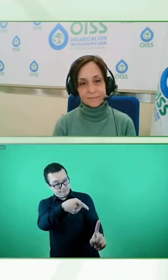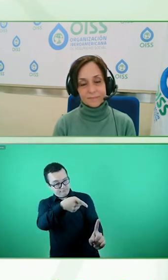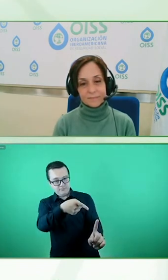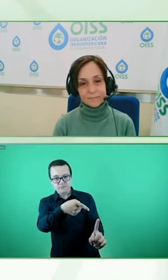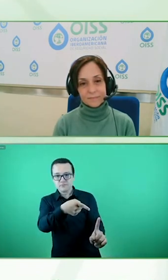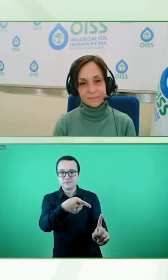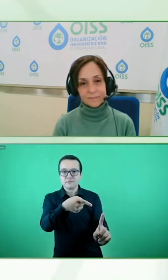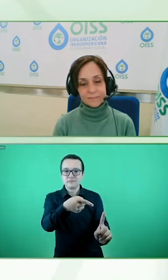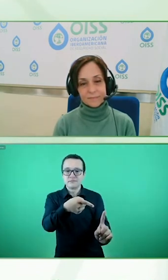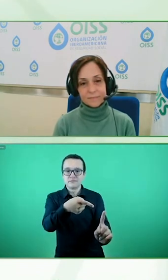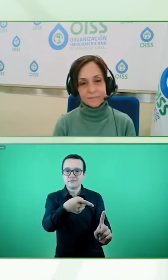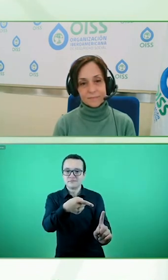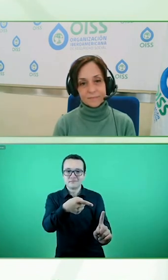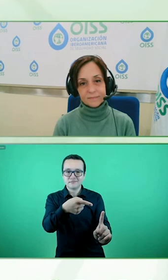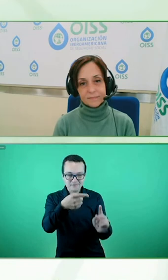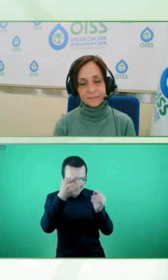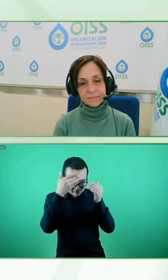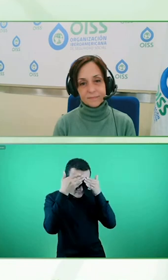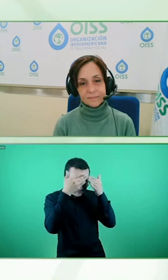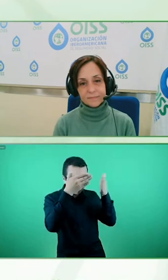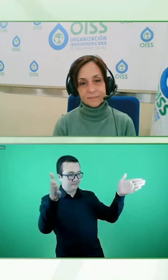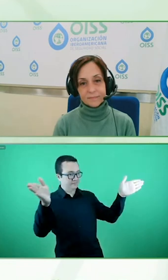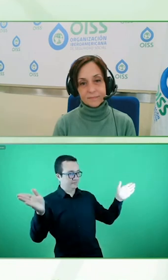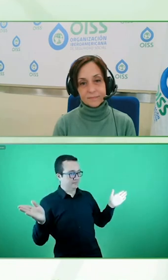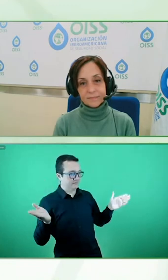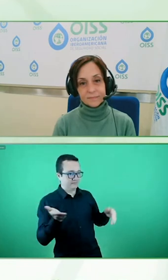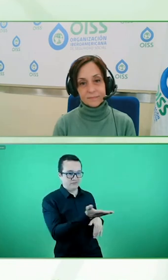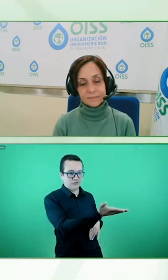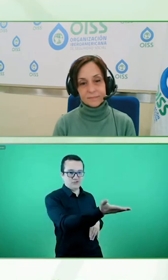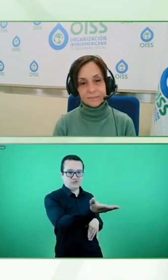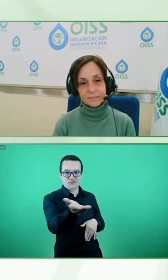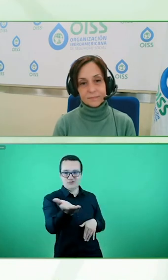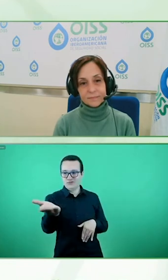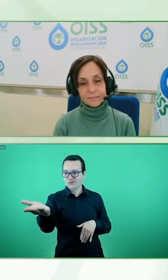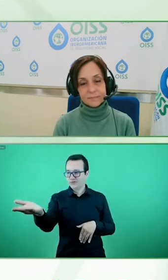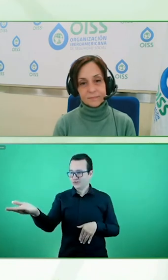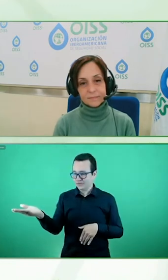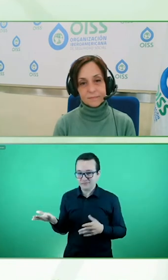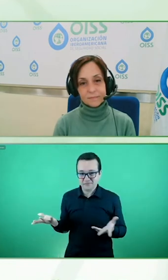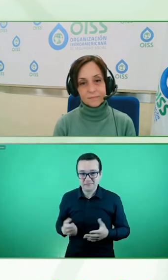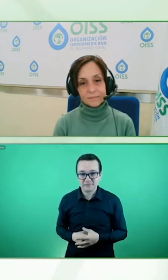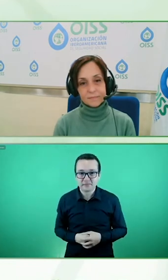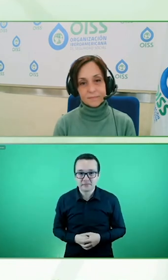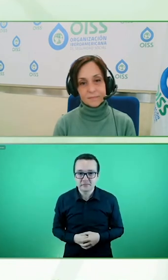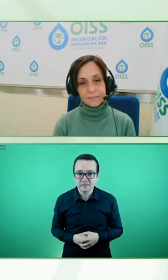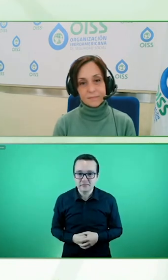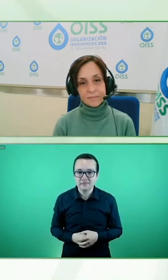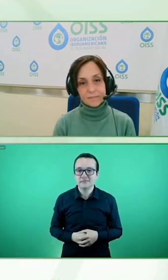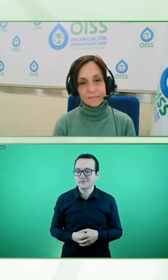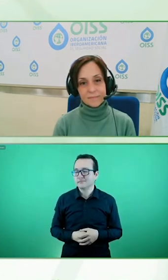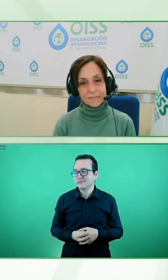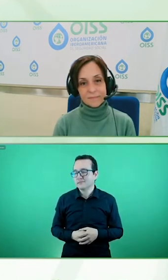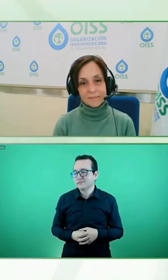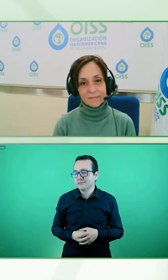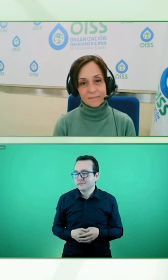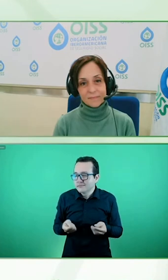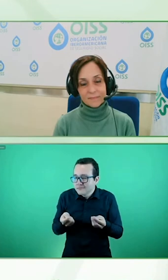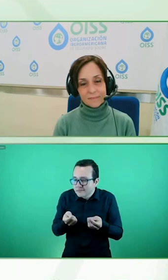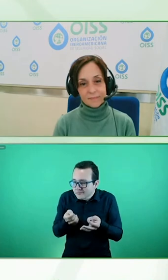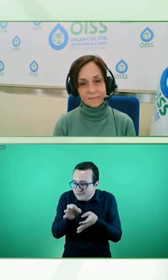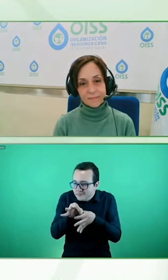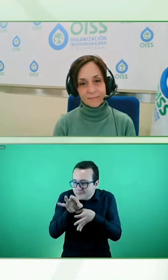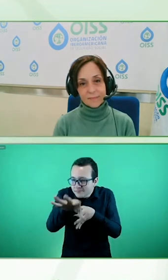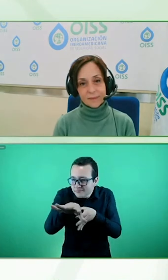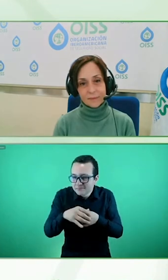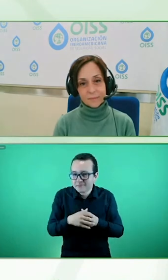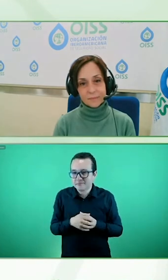mata muchas veces, ¿no? Y en ese sentido, a mí me gustaría un poco, y siempre me gusta ser provocador, ¿no? Me gustaría pensar que cuando hablamos del involucramiento de